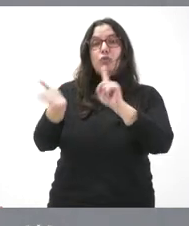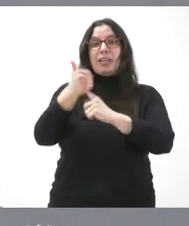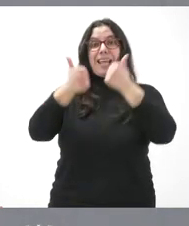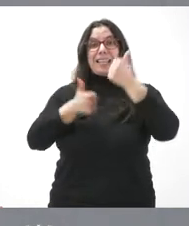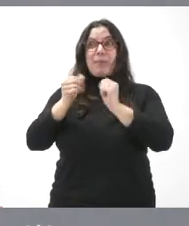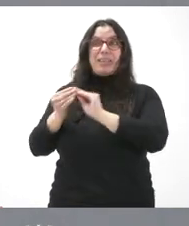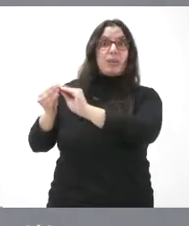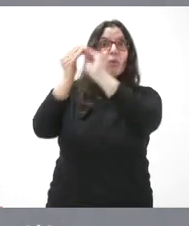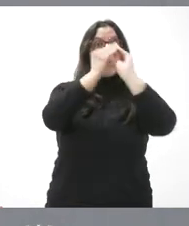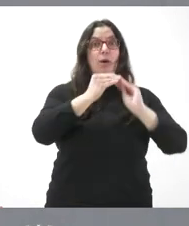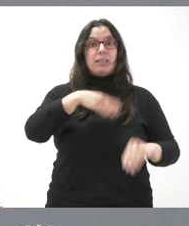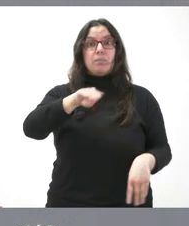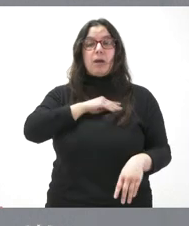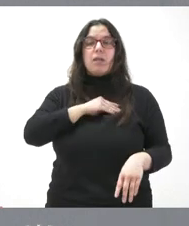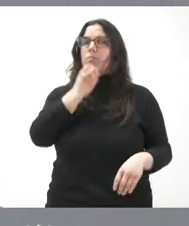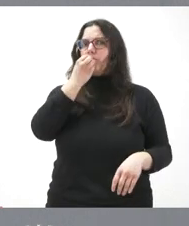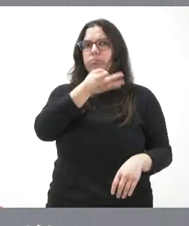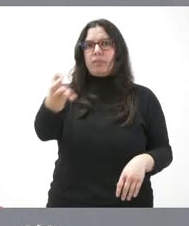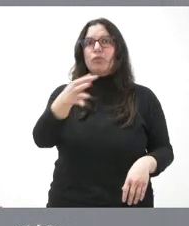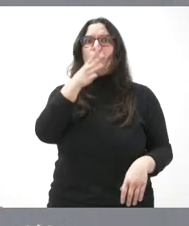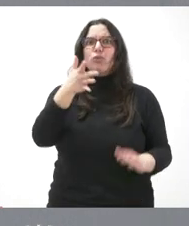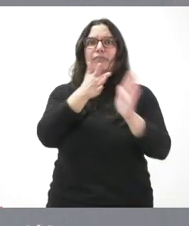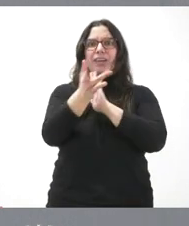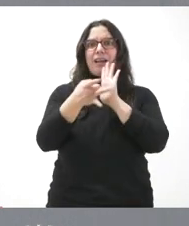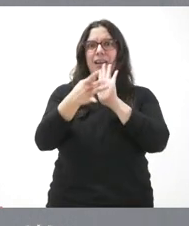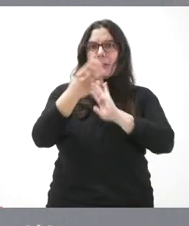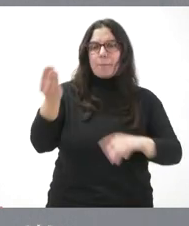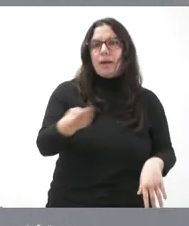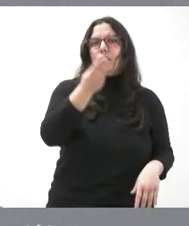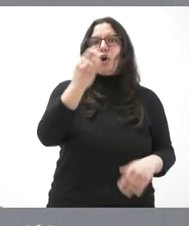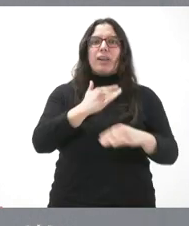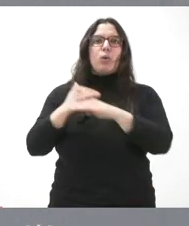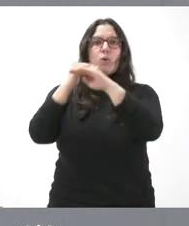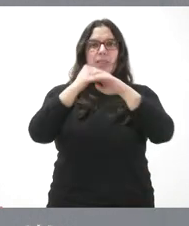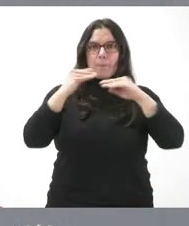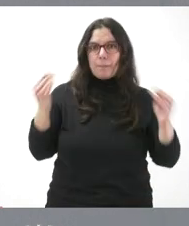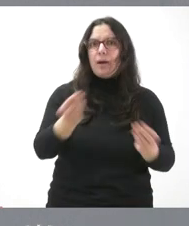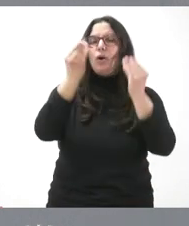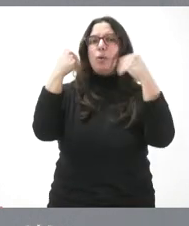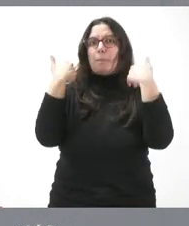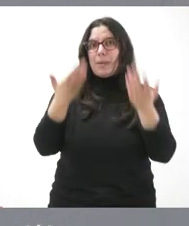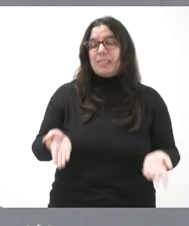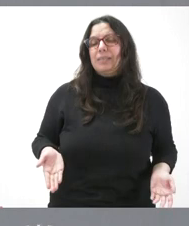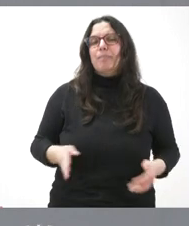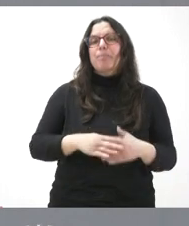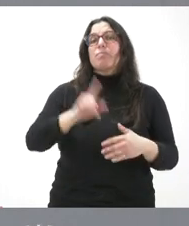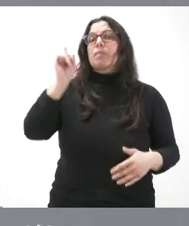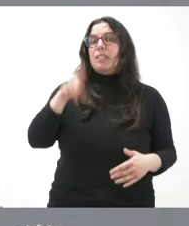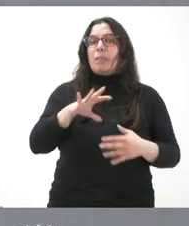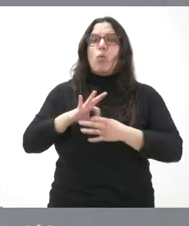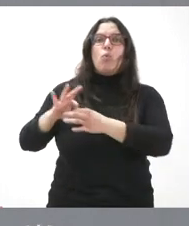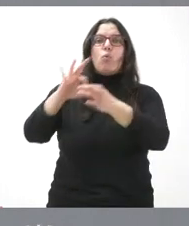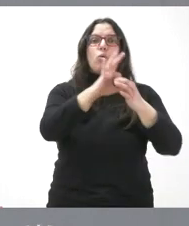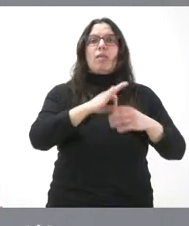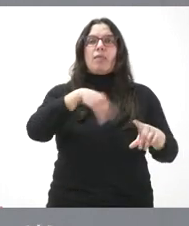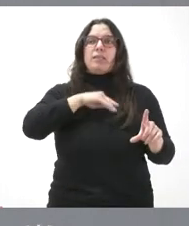única es siempre bienvenida, porque avanza en calidad, avanza en igualdad y avanza en unidad entre el